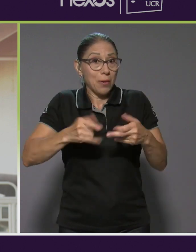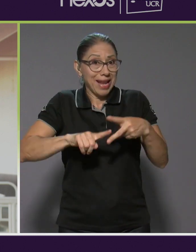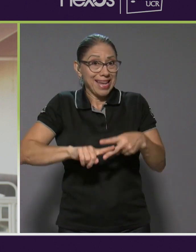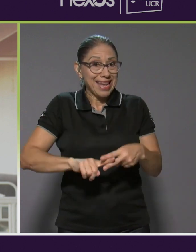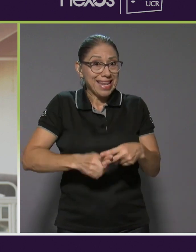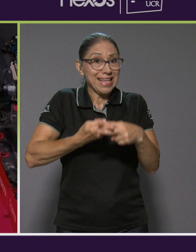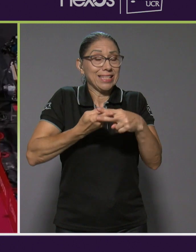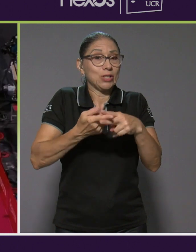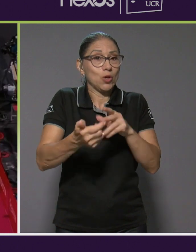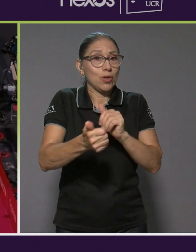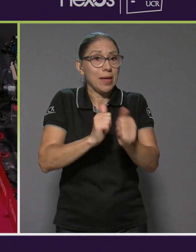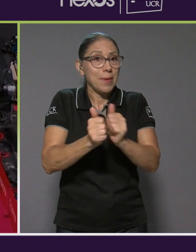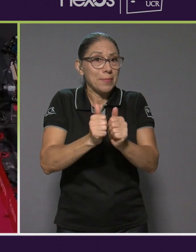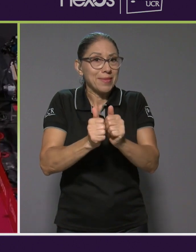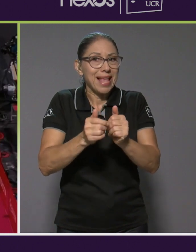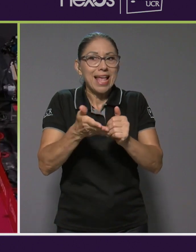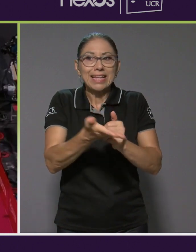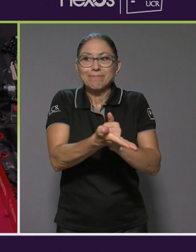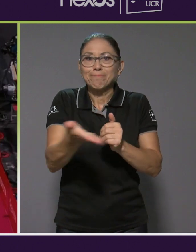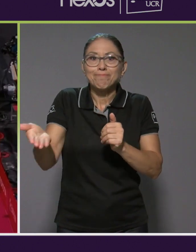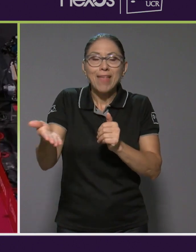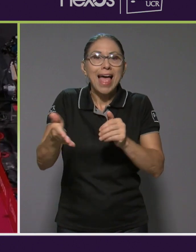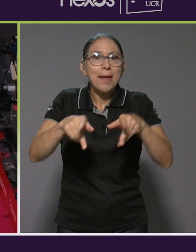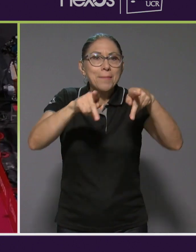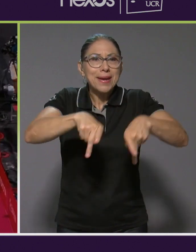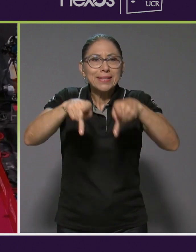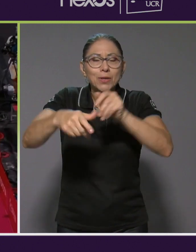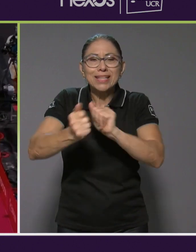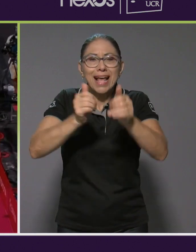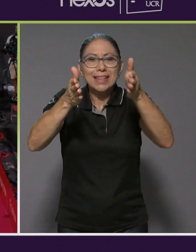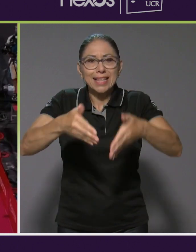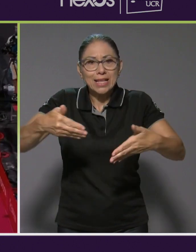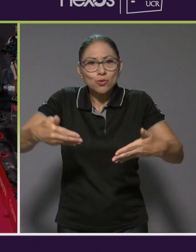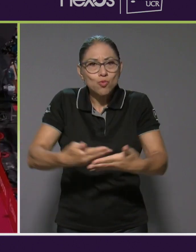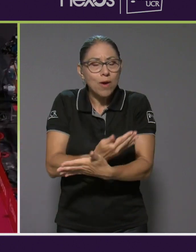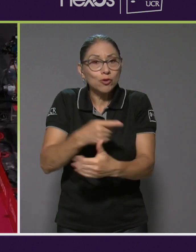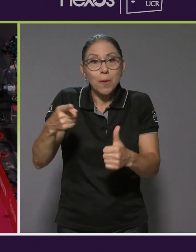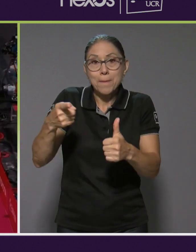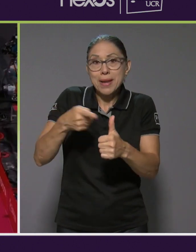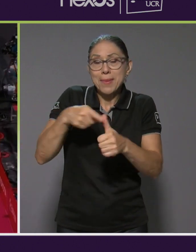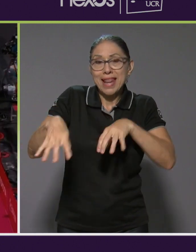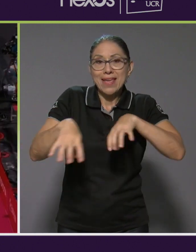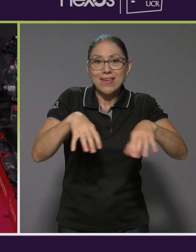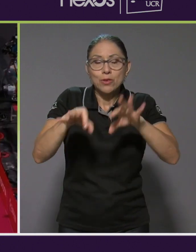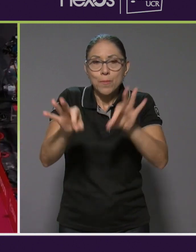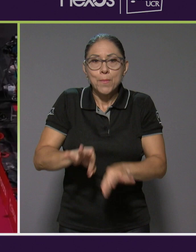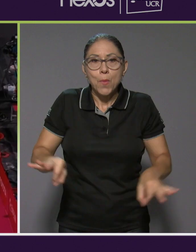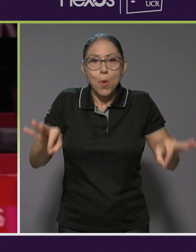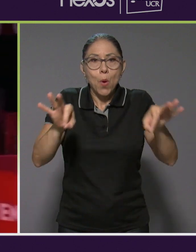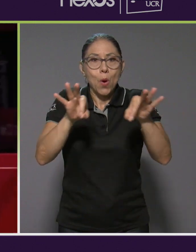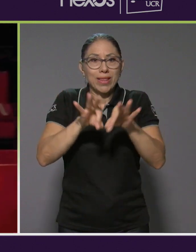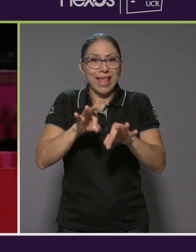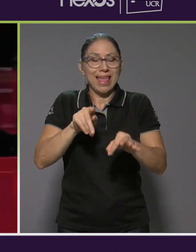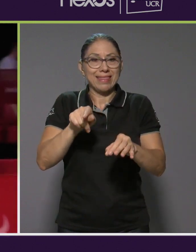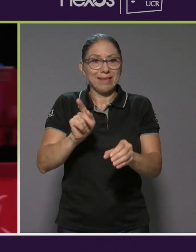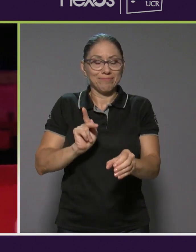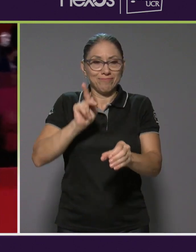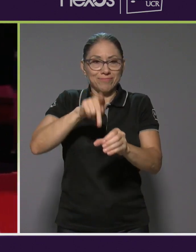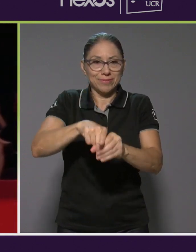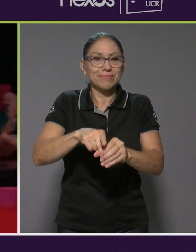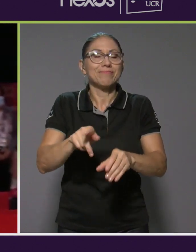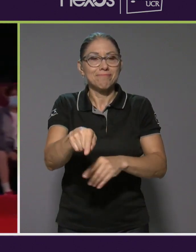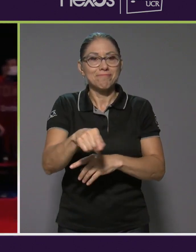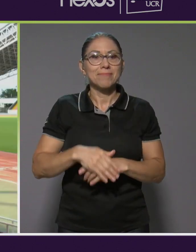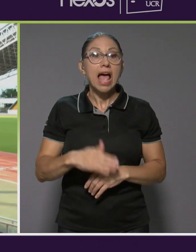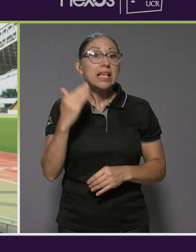El atleta nuevo tiene ese primer evento importante en juegos. Sabemos que tenemos mucho material